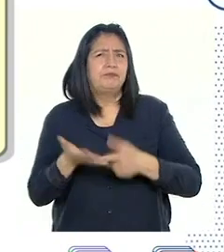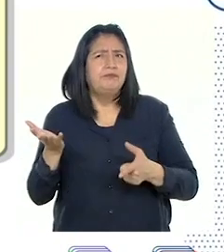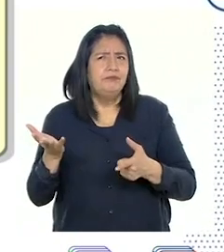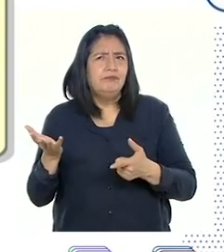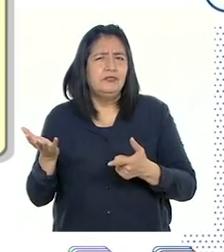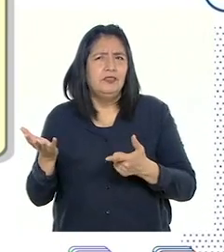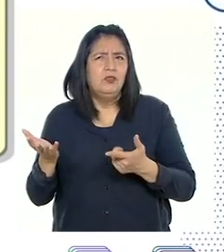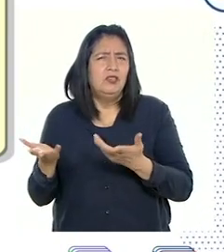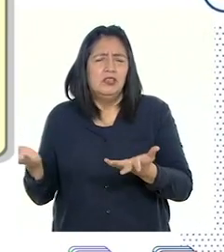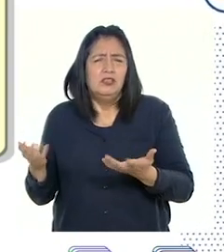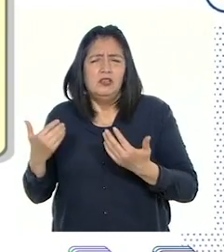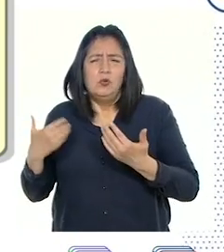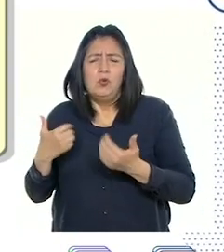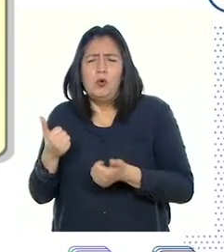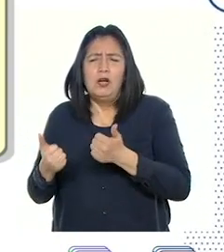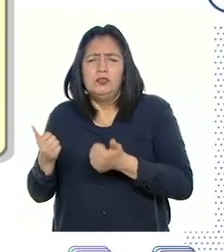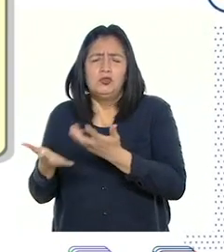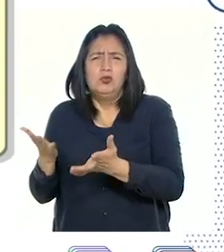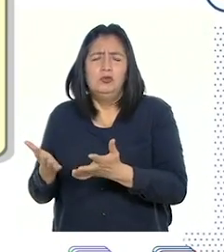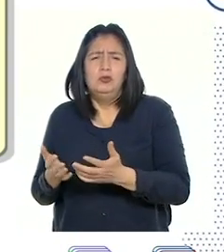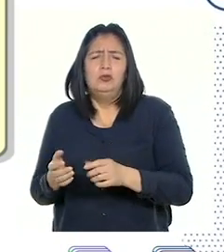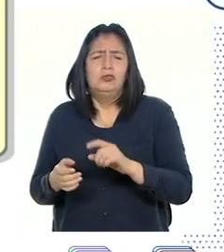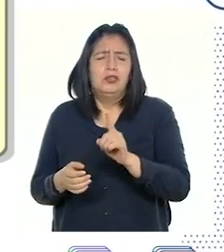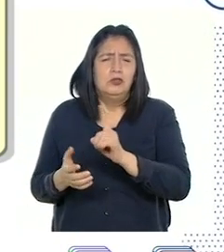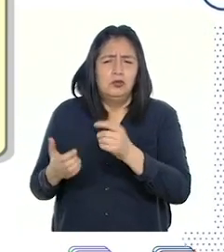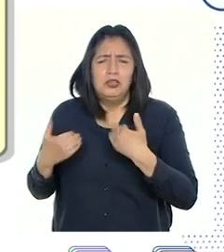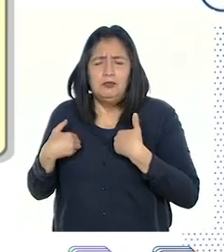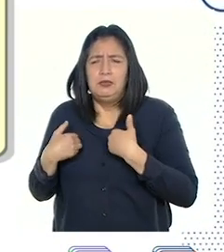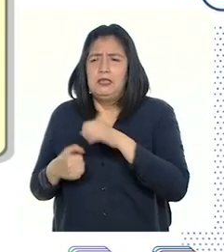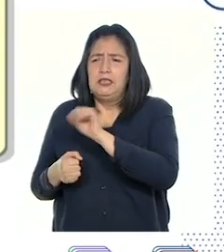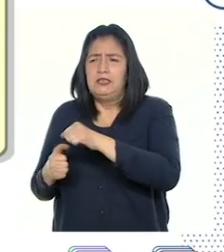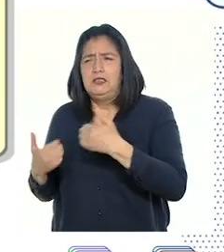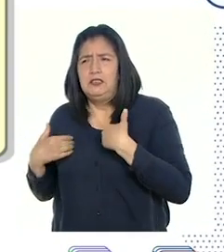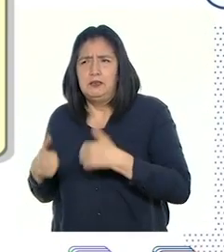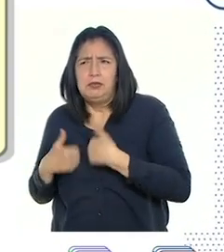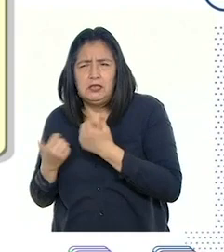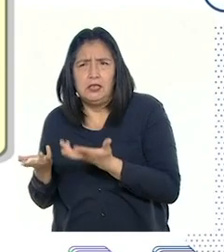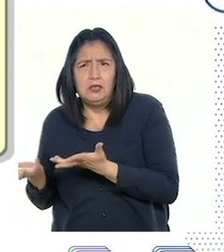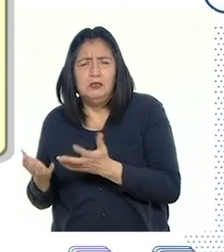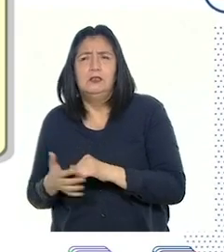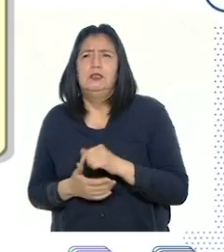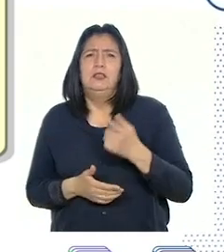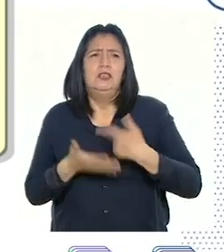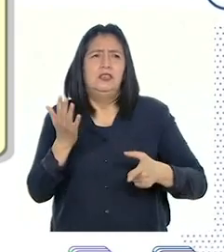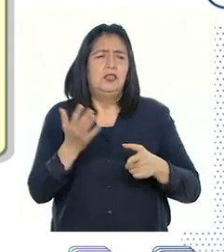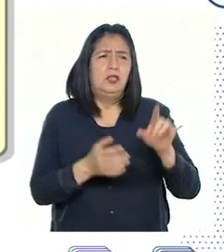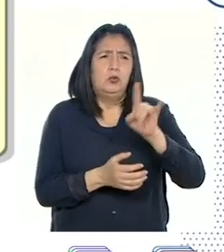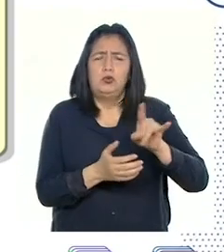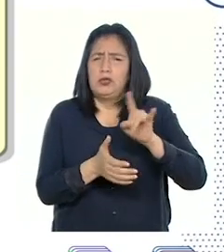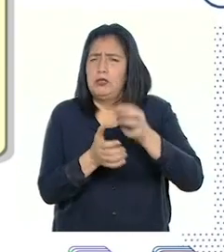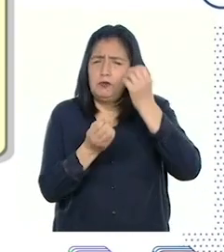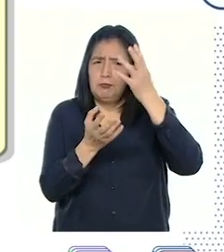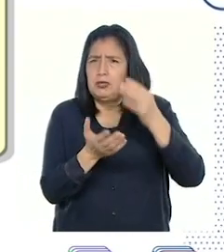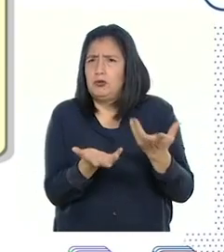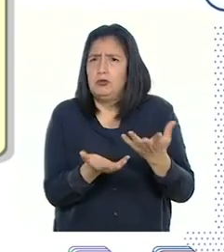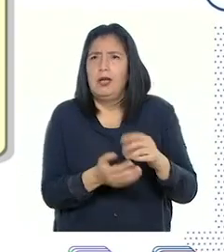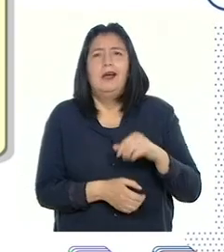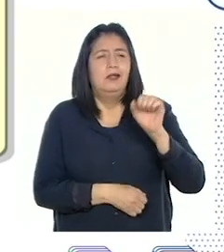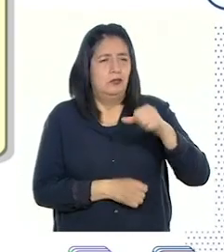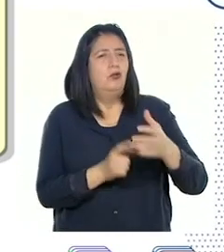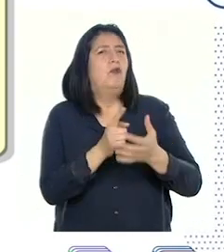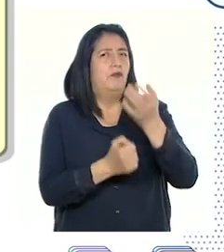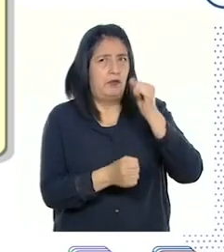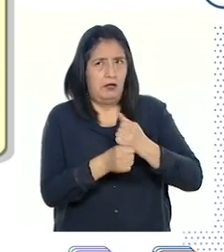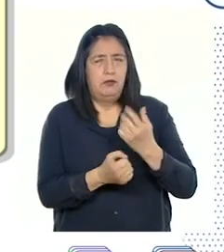componentes abióticos y bióticos? ¡Qué genial! ¿Y qué fuentes usaron? Usamos fuentes